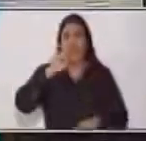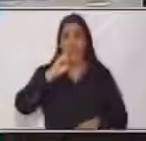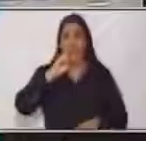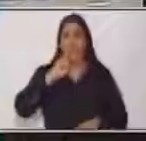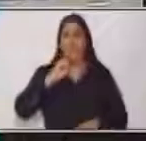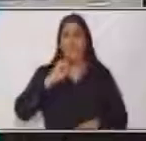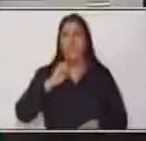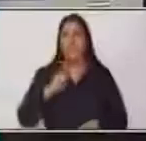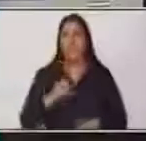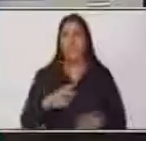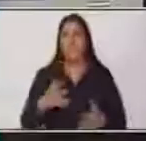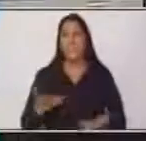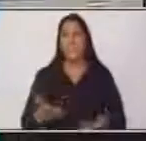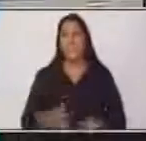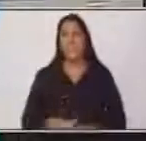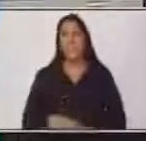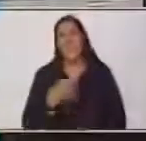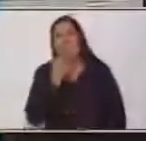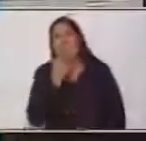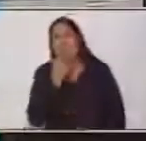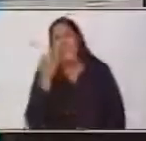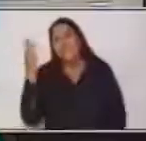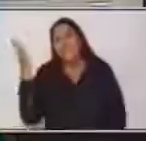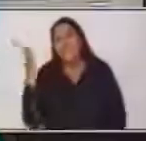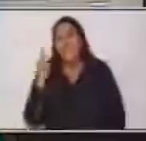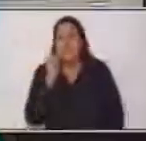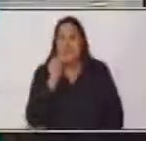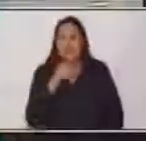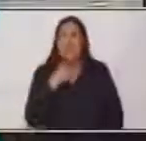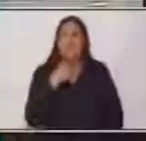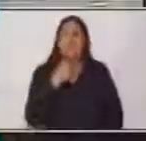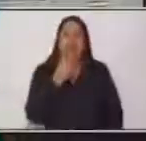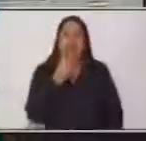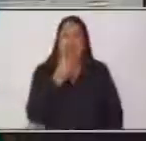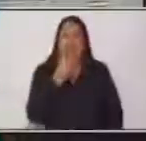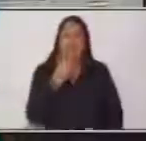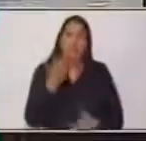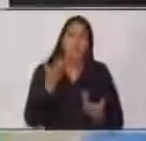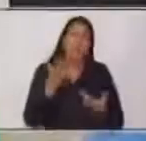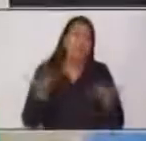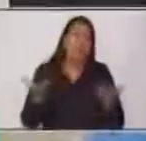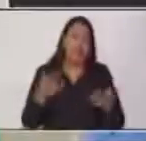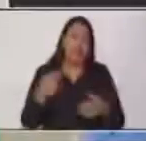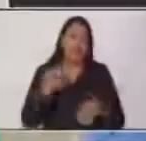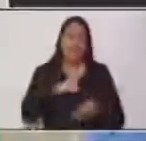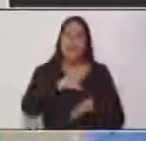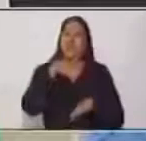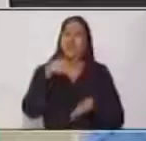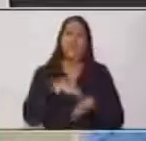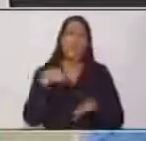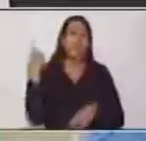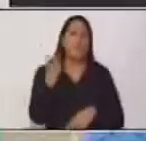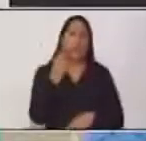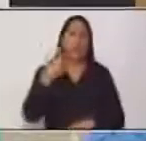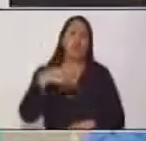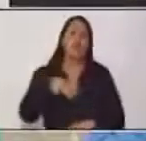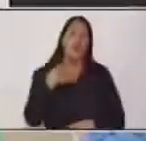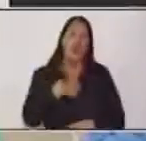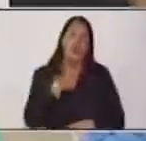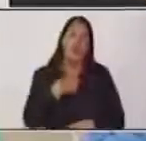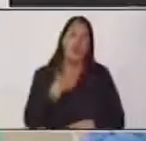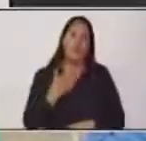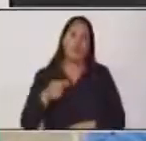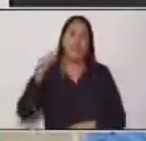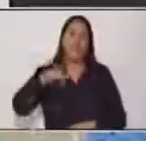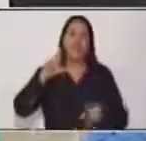Ay, perdón, ustedes ya estoy aquí con un poquito de alergia que me acaba de dar. Pero esto es normal que nos suceda a todos los maestros por acá en